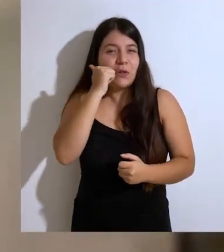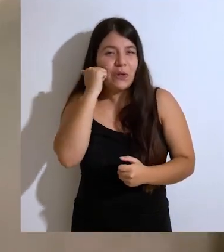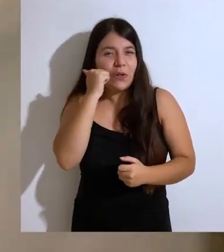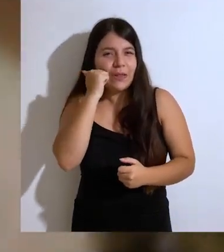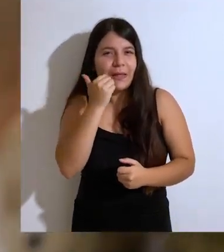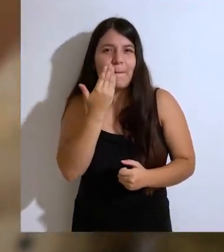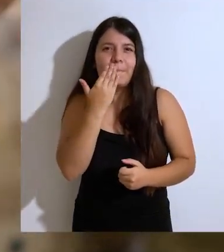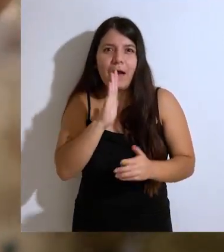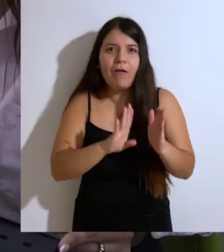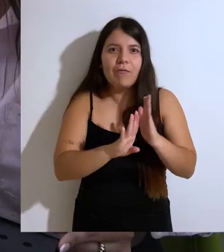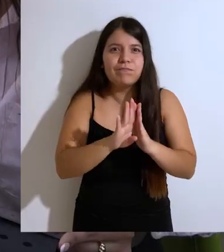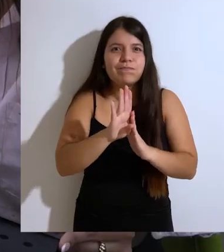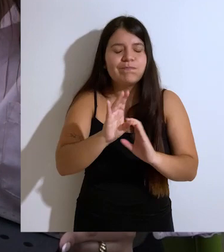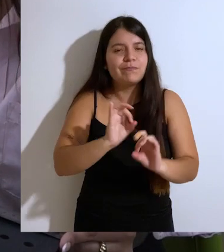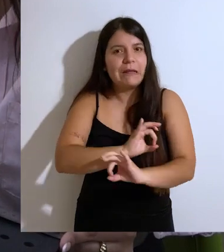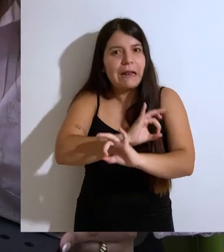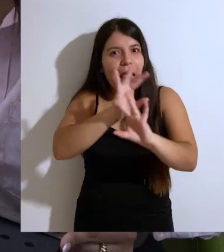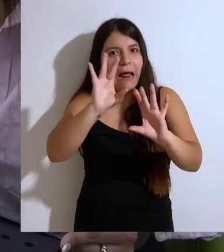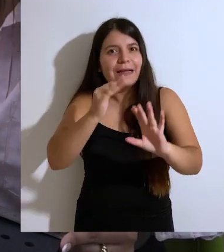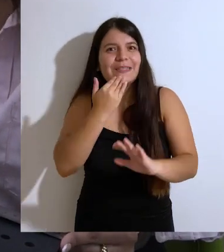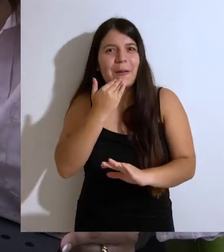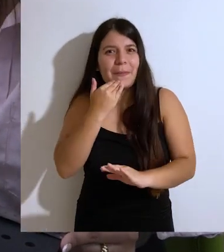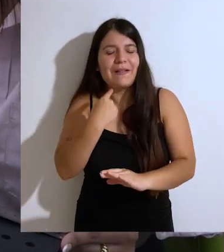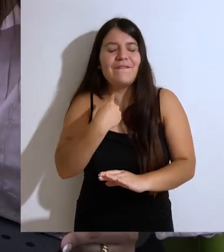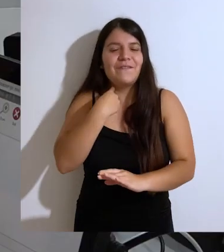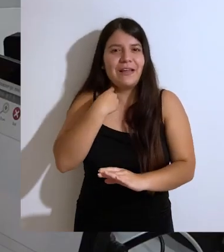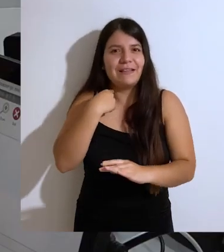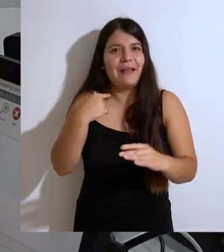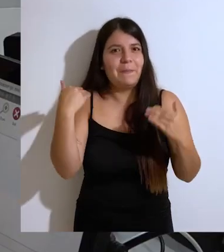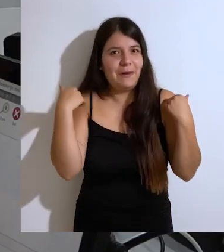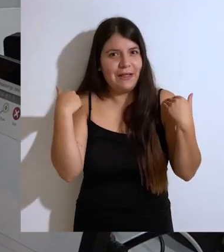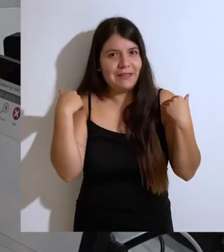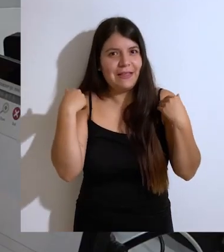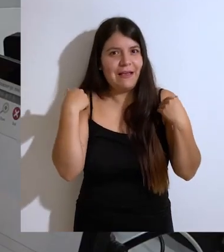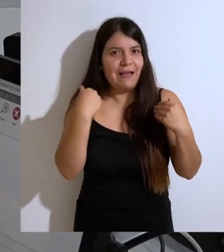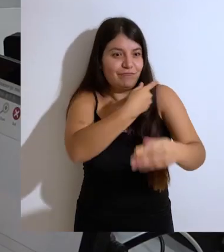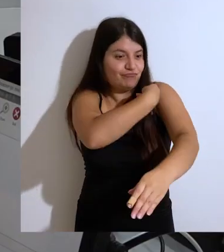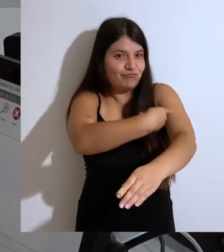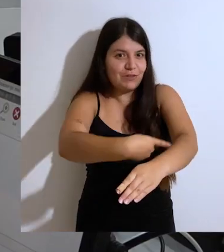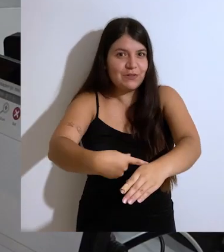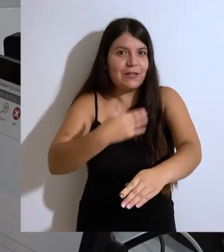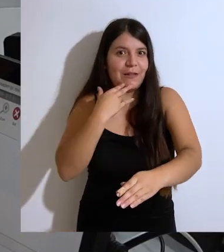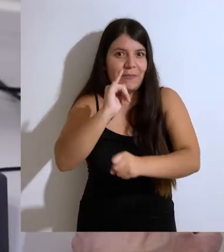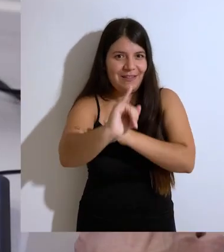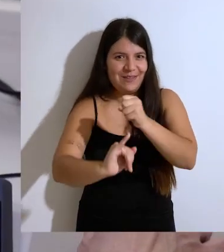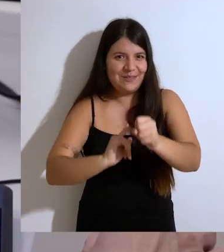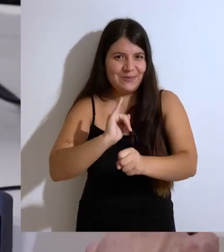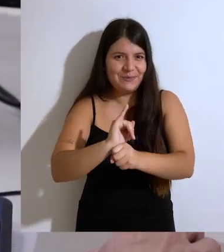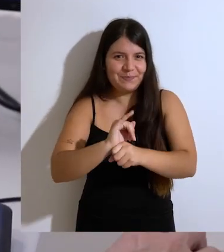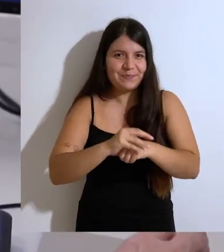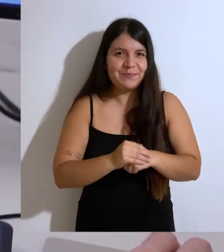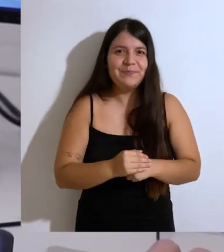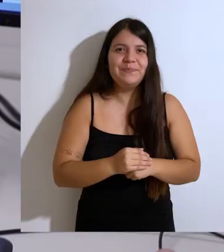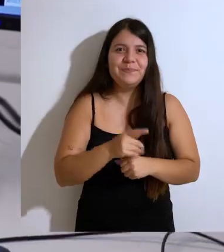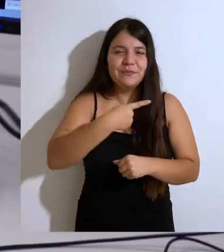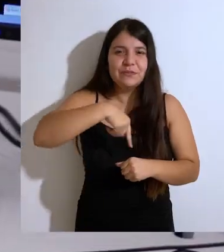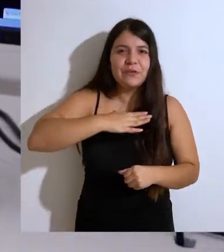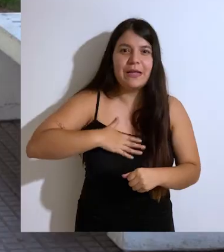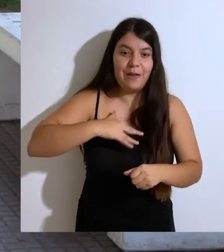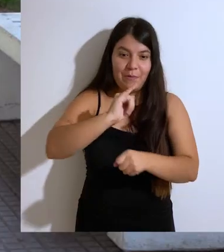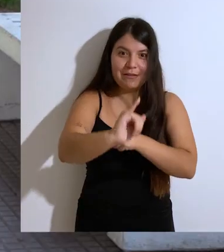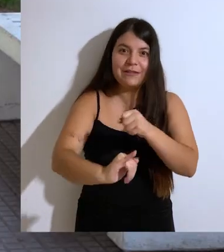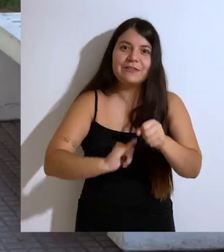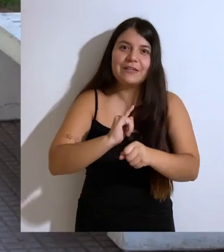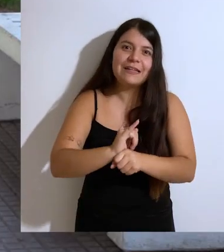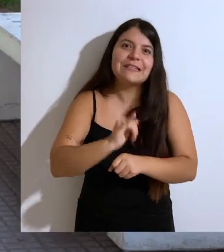también cada día más pertinente y con alto impacto práctico, tanto a nivel nacional como a nivel internacional. Vamos a